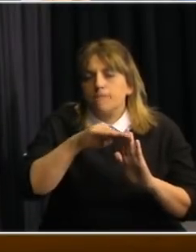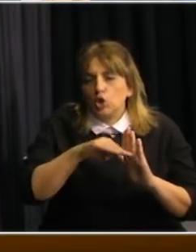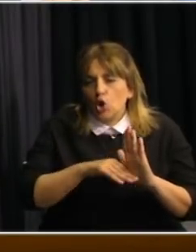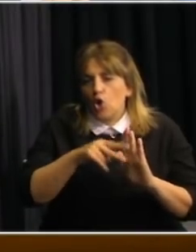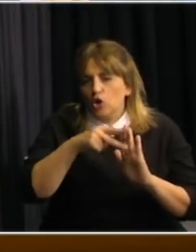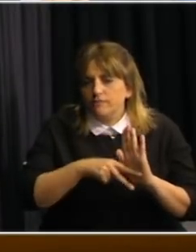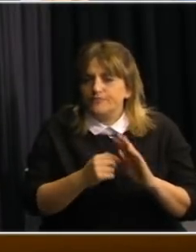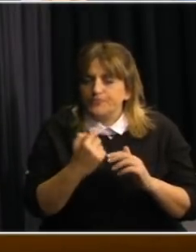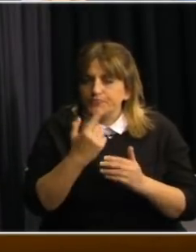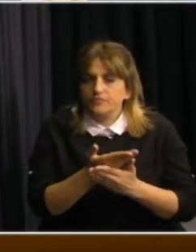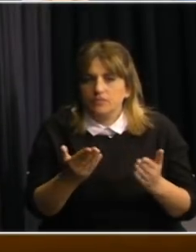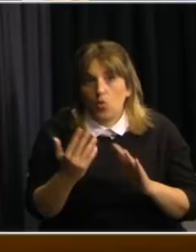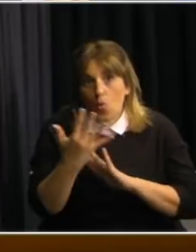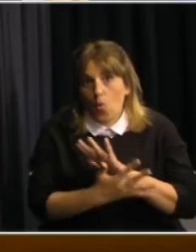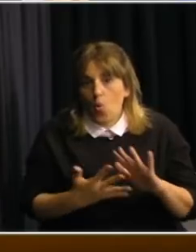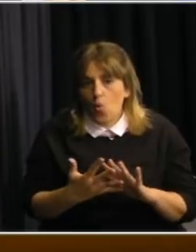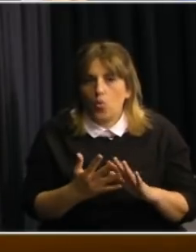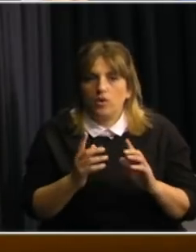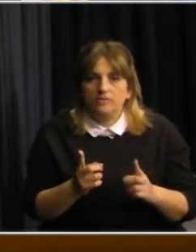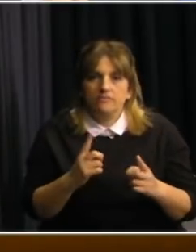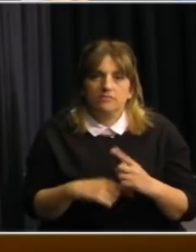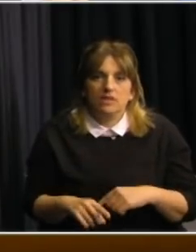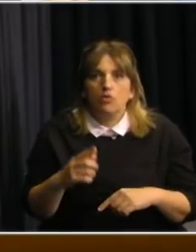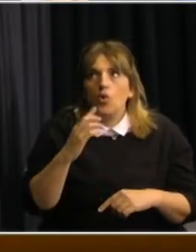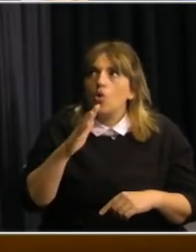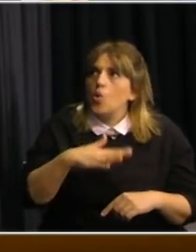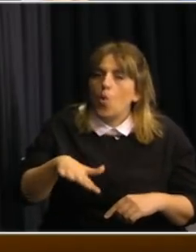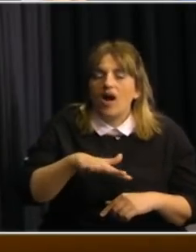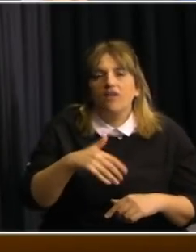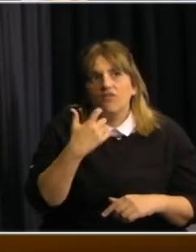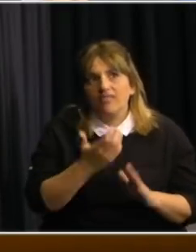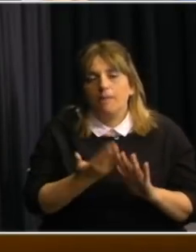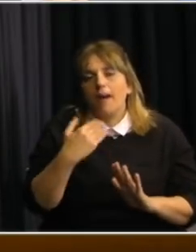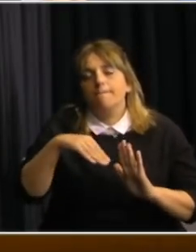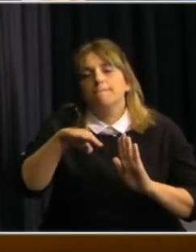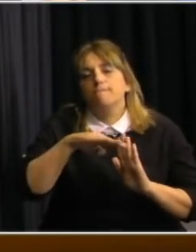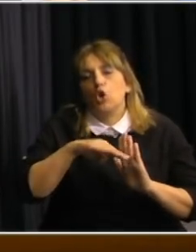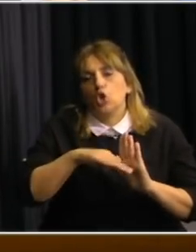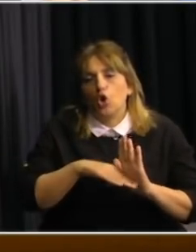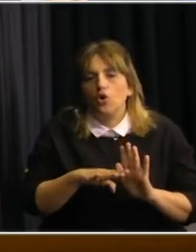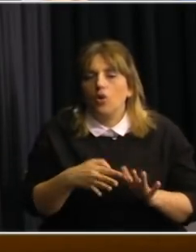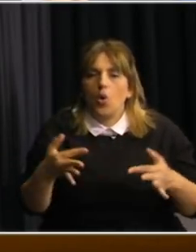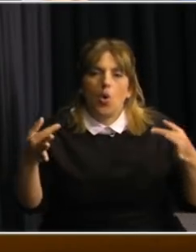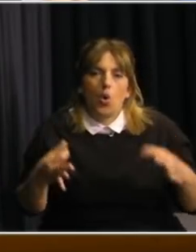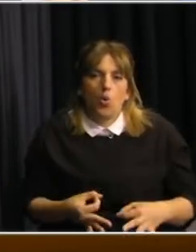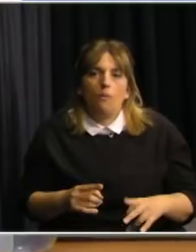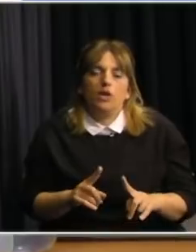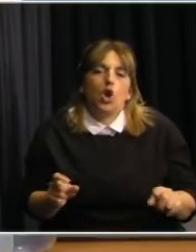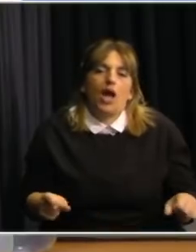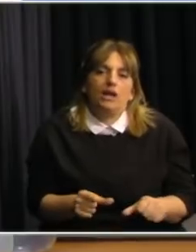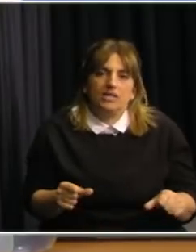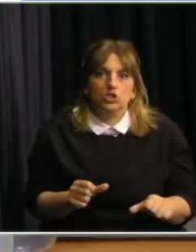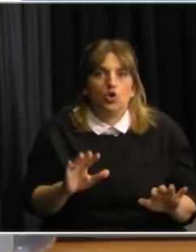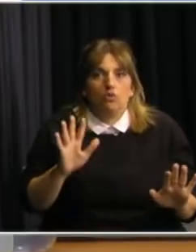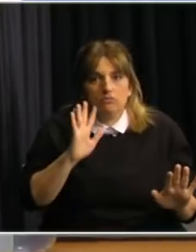quedó demostrado en Uruguay que las actividades que están protocolizadas y cuando esos protocolos se cumplen no nos han generado dolores de